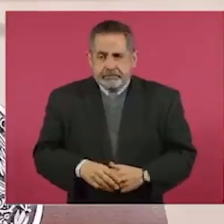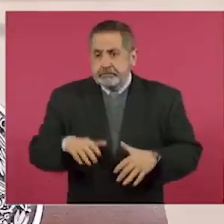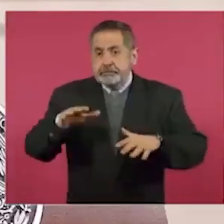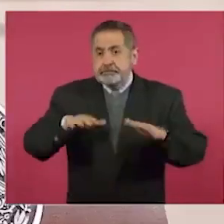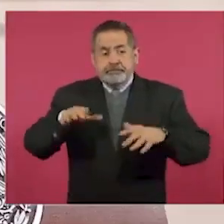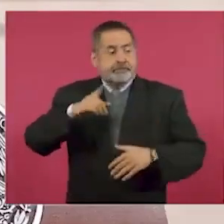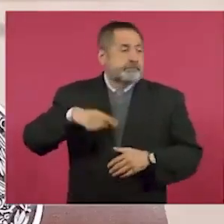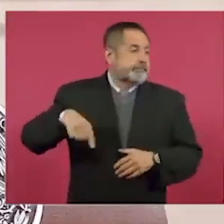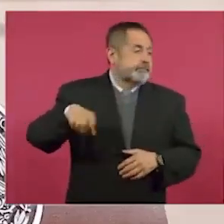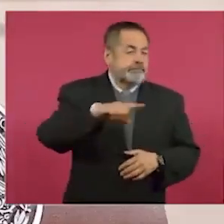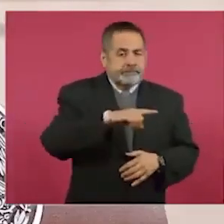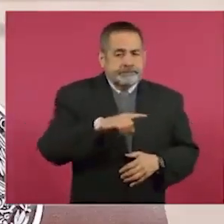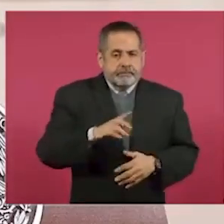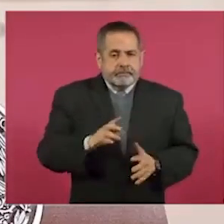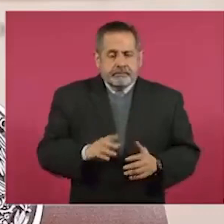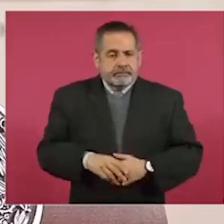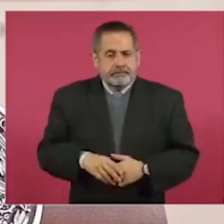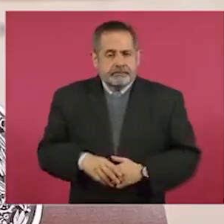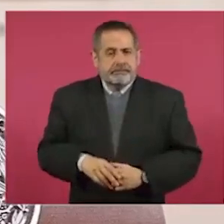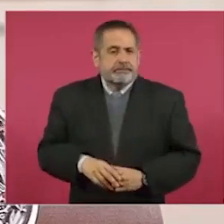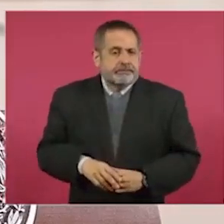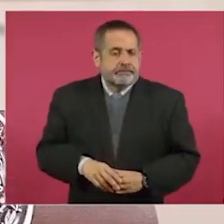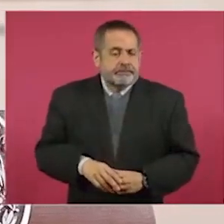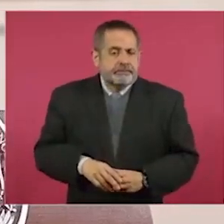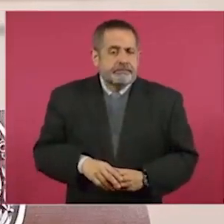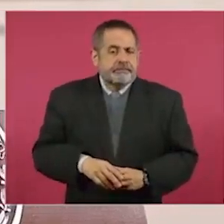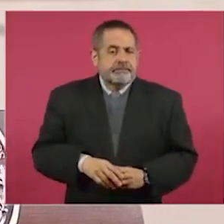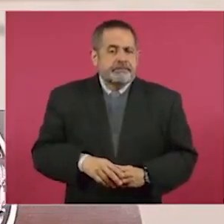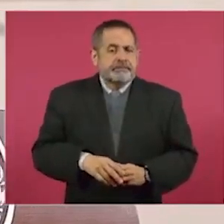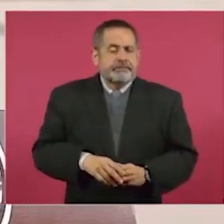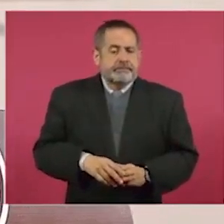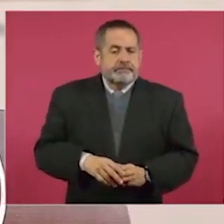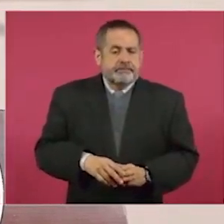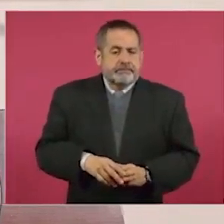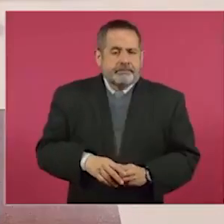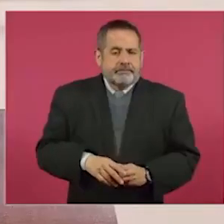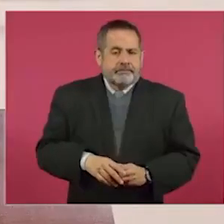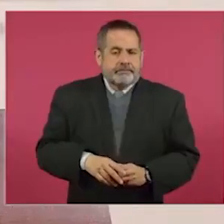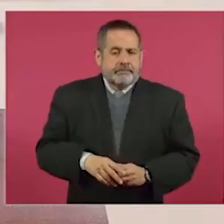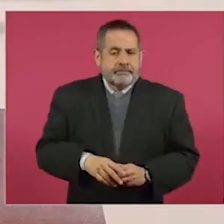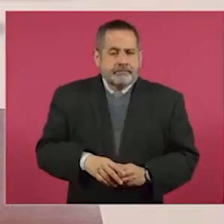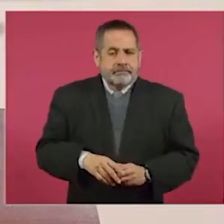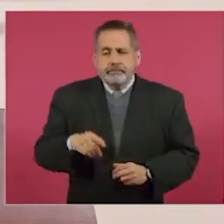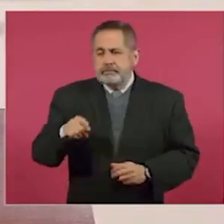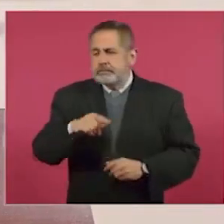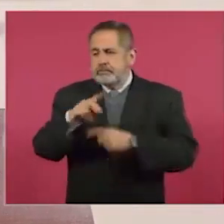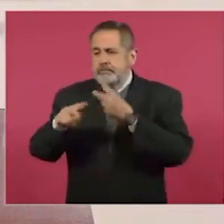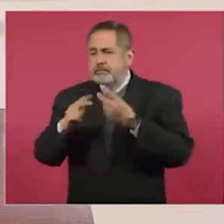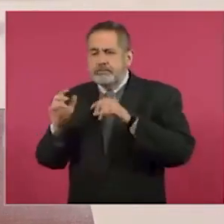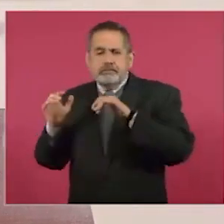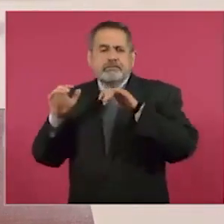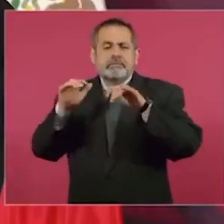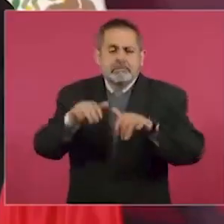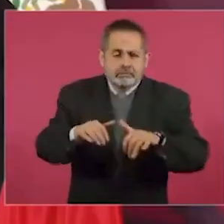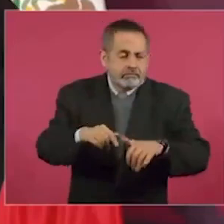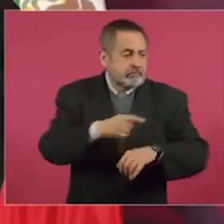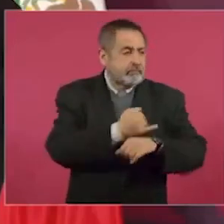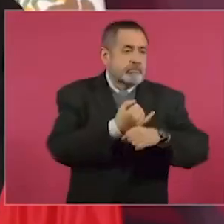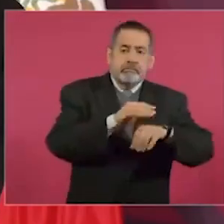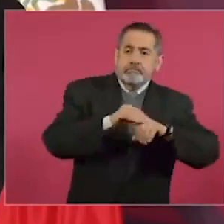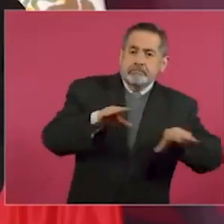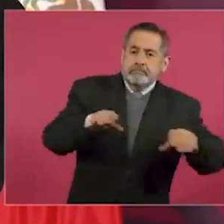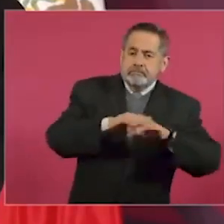no todos van a los actos o no se difunde.